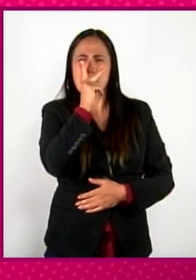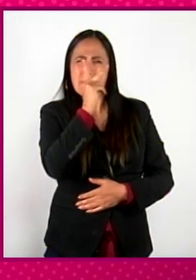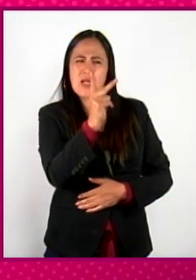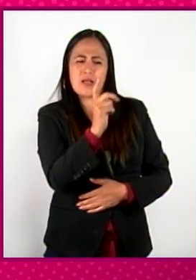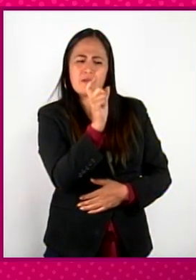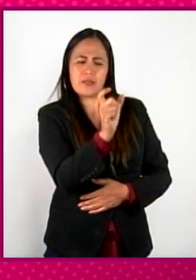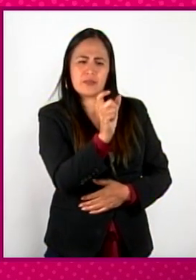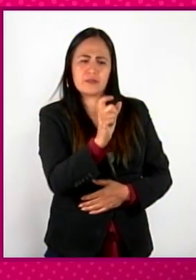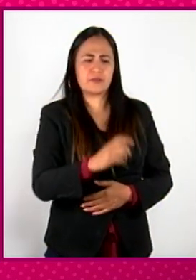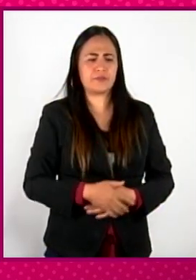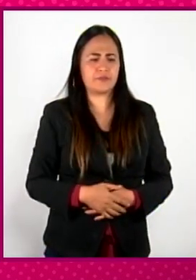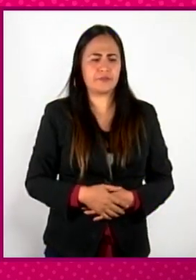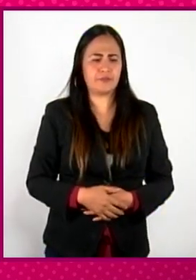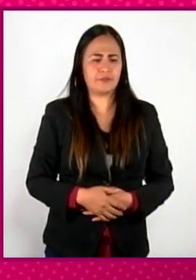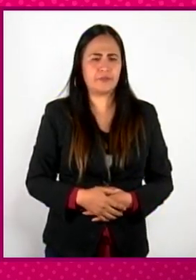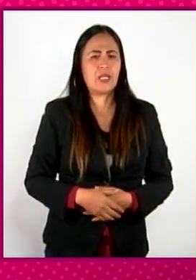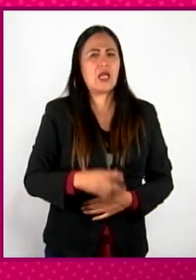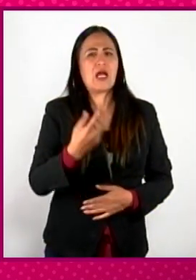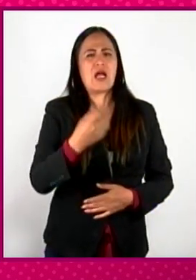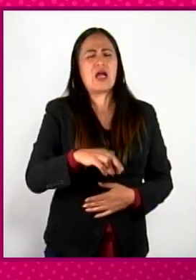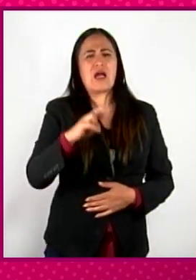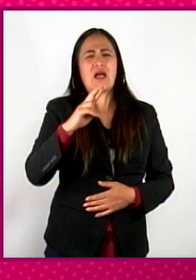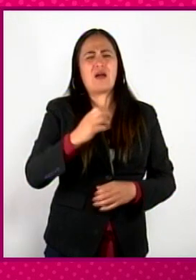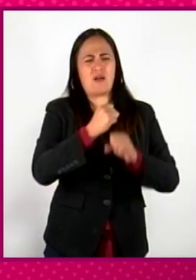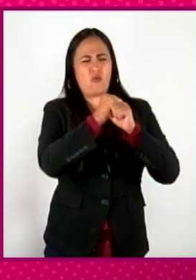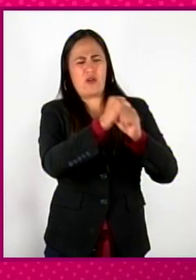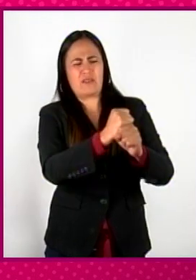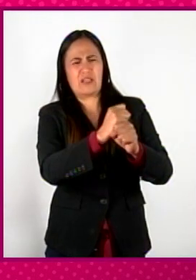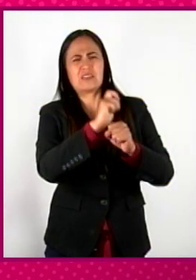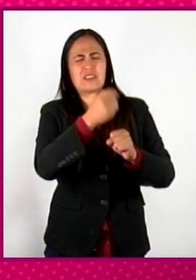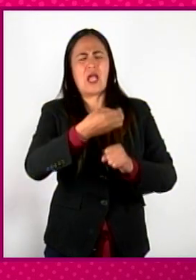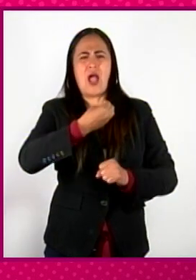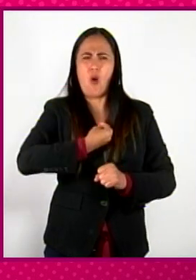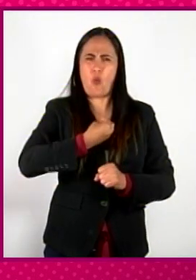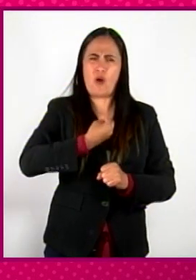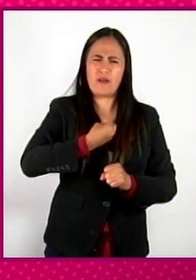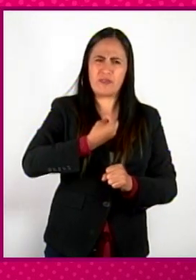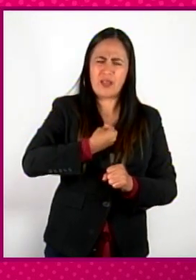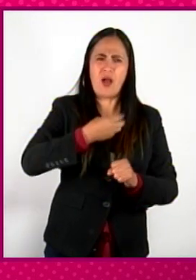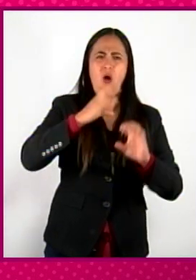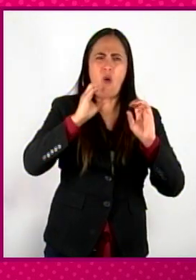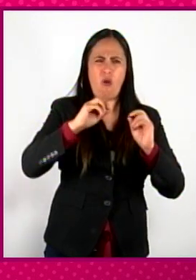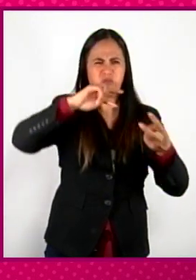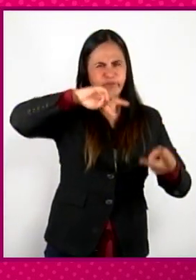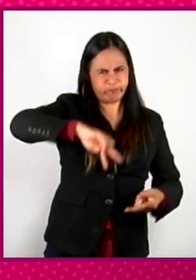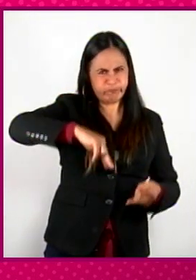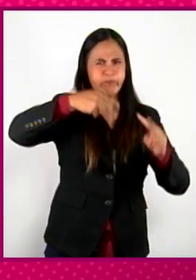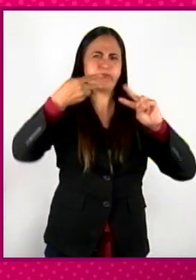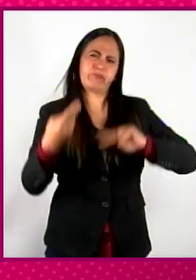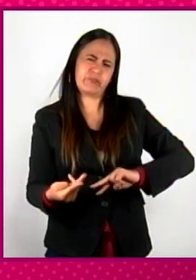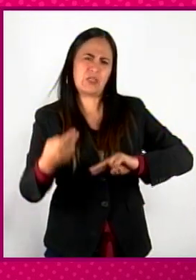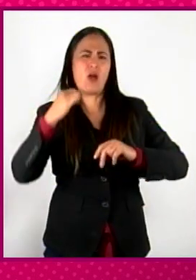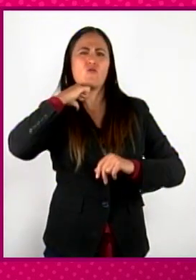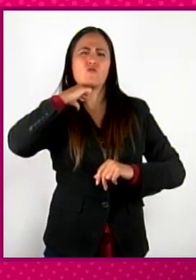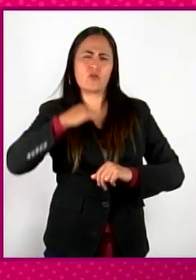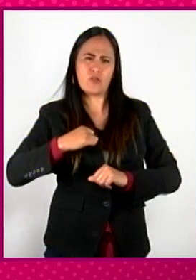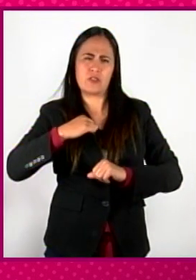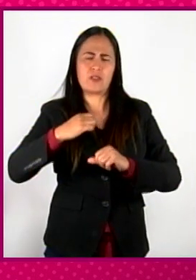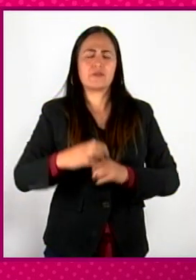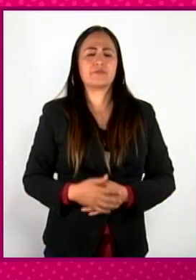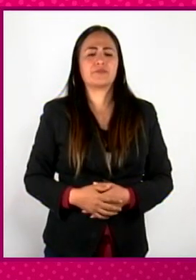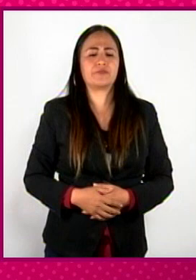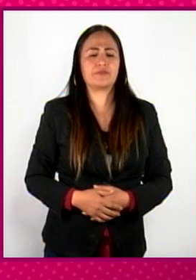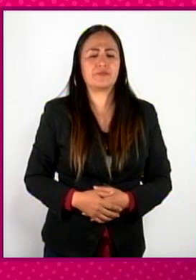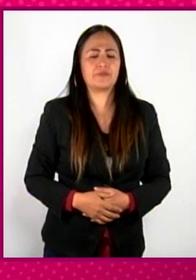¿no? Desde tolerar hasta también contrarestar, ¿no? Digamos, a la autoridad. Yo no diría que